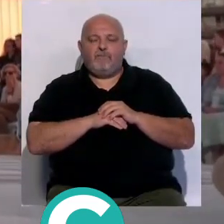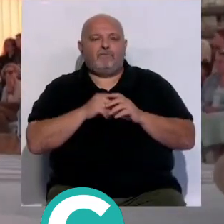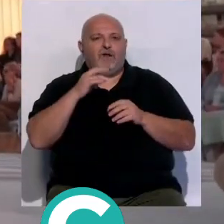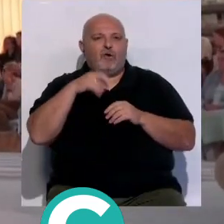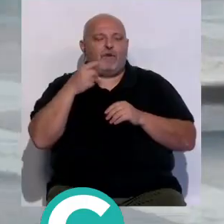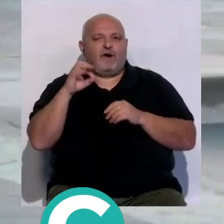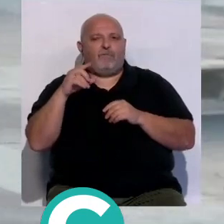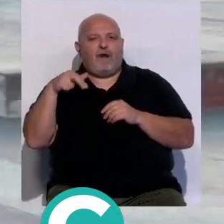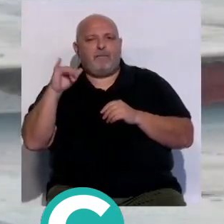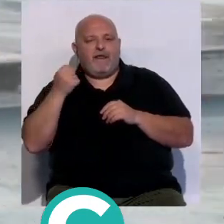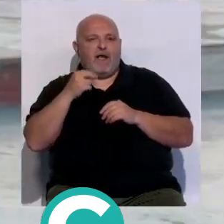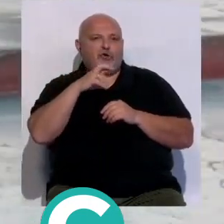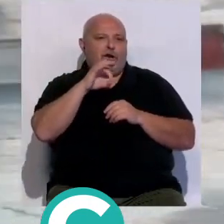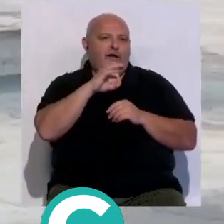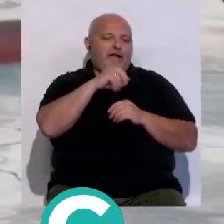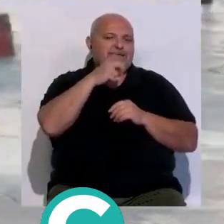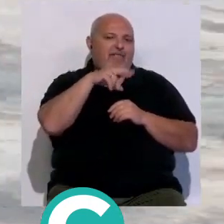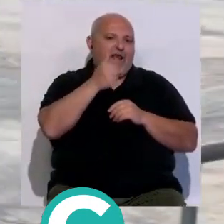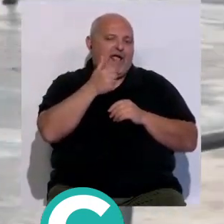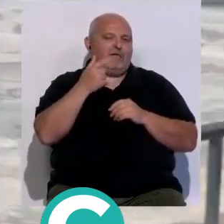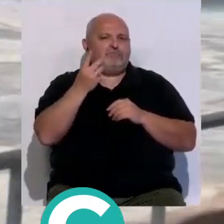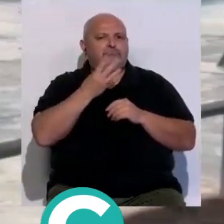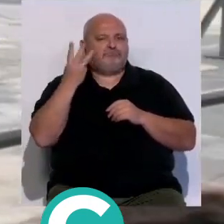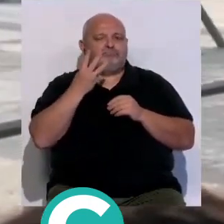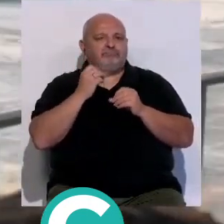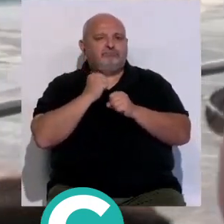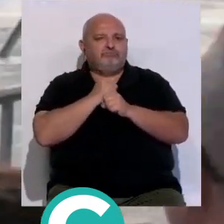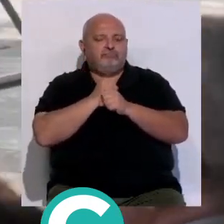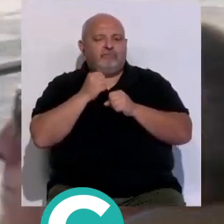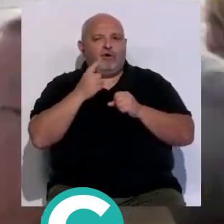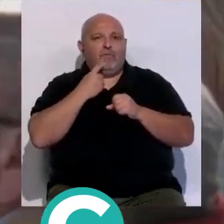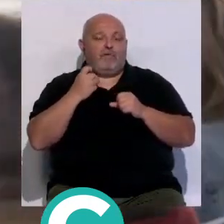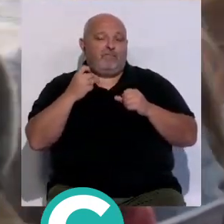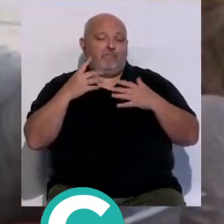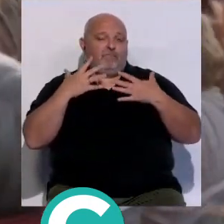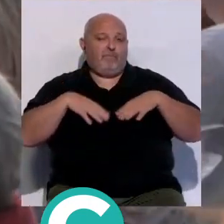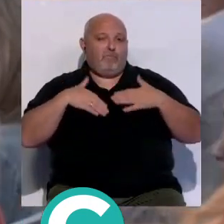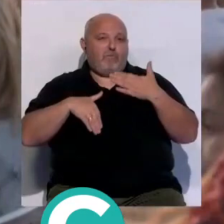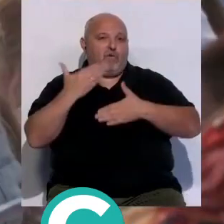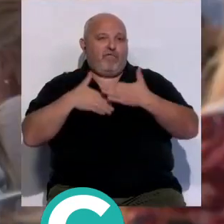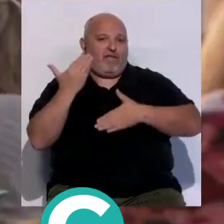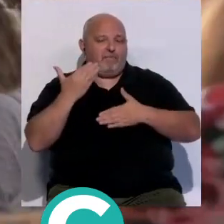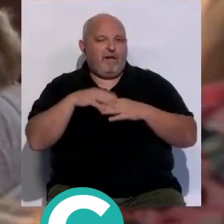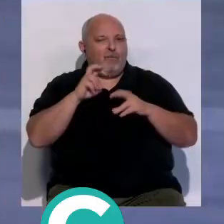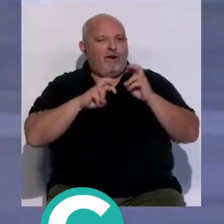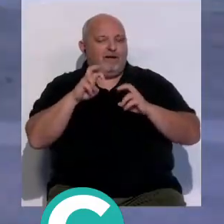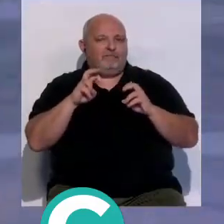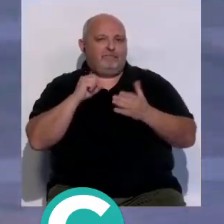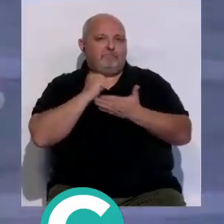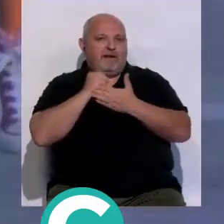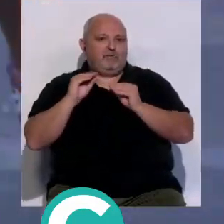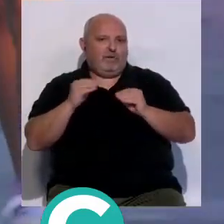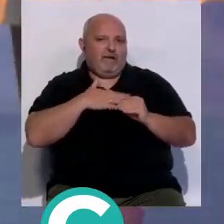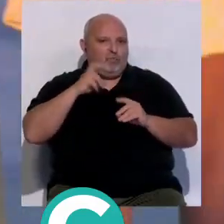Jerónimo Gargón Ana María Otero Sandra García comienzan su camino en el complicado mundo de la moda con la intención de consolidar su marca